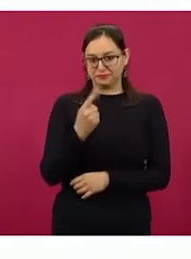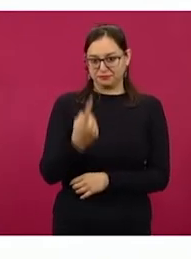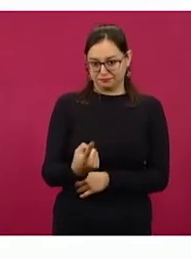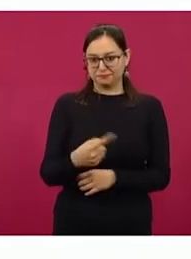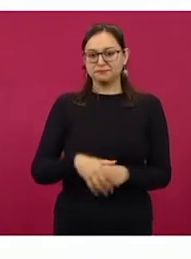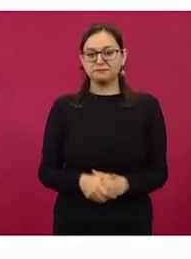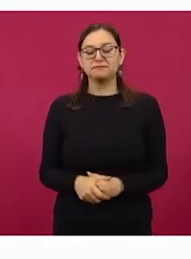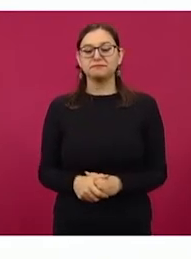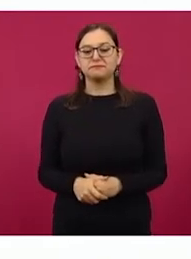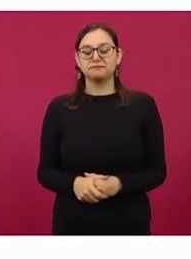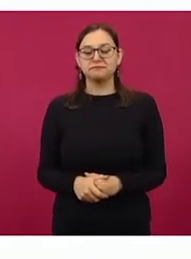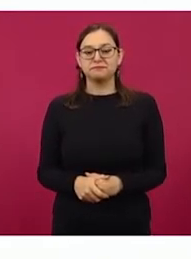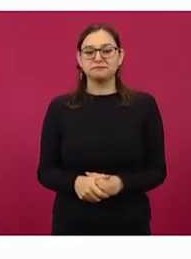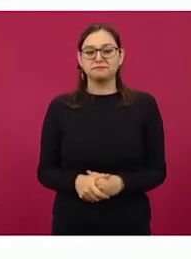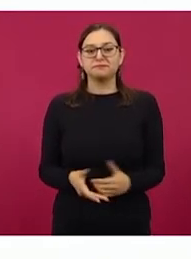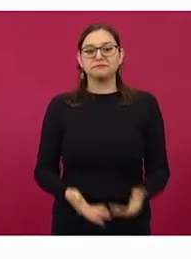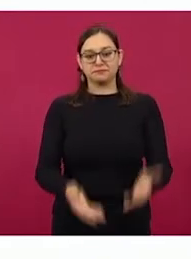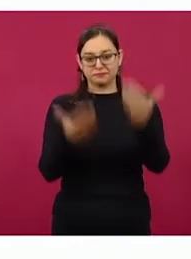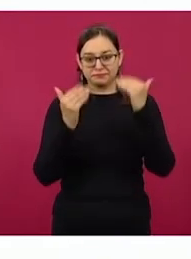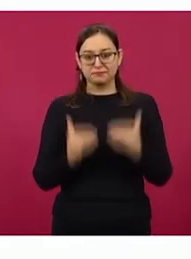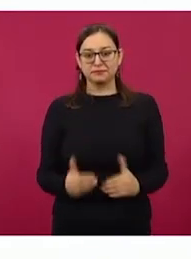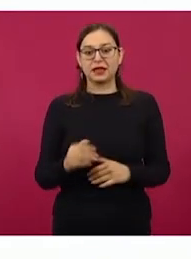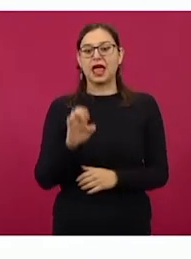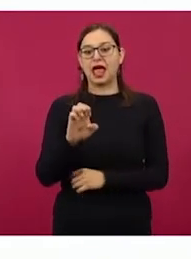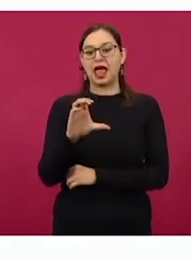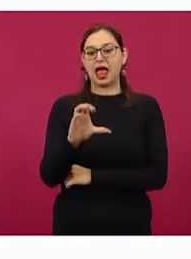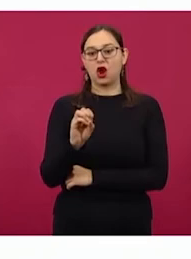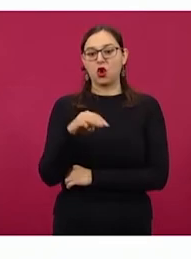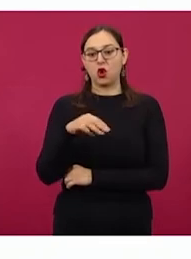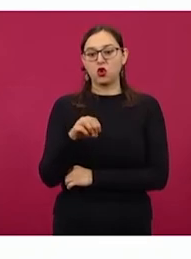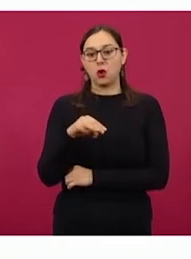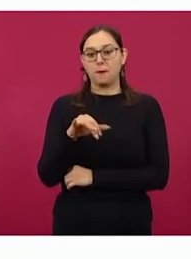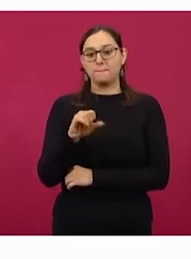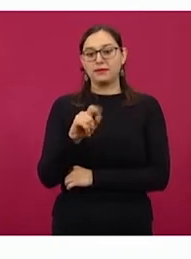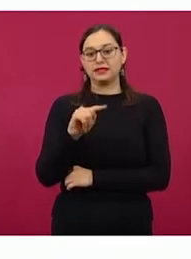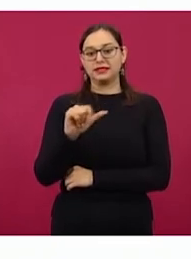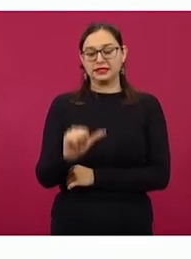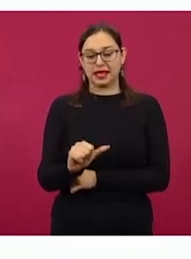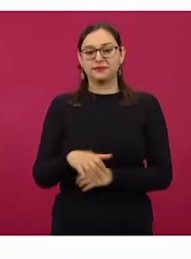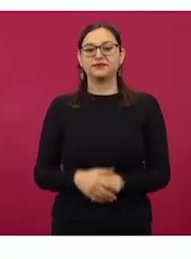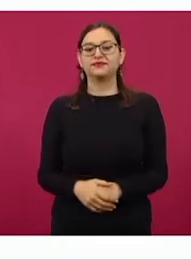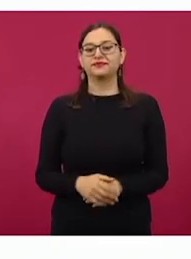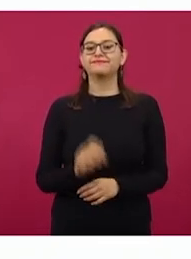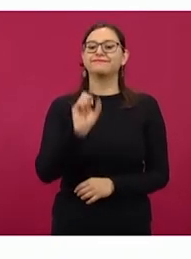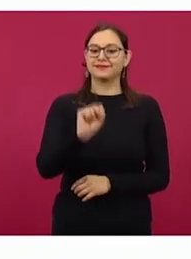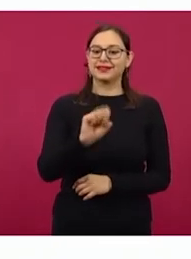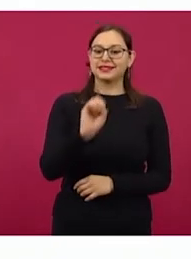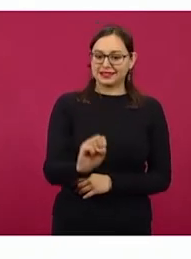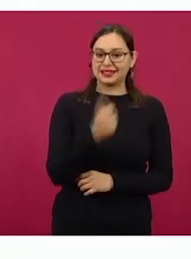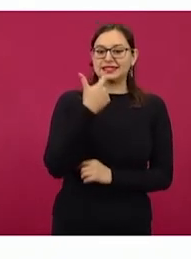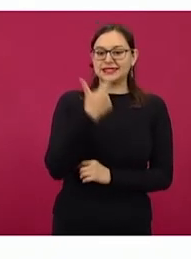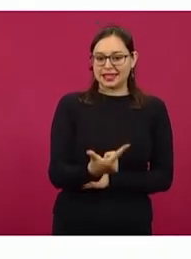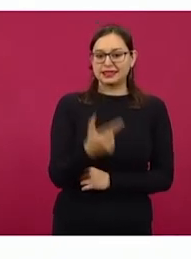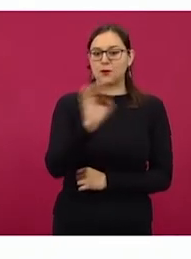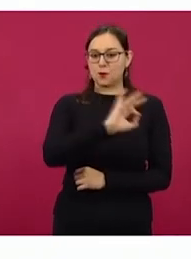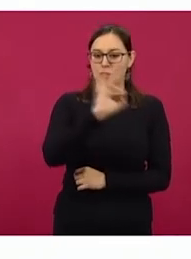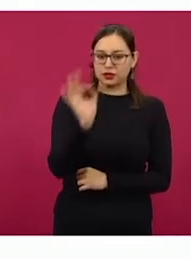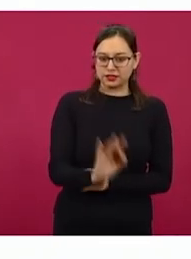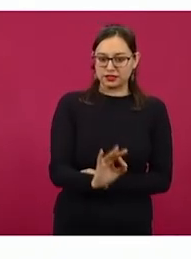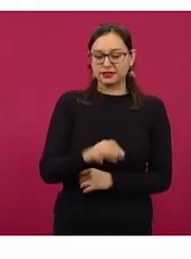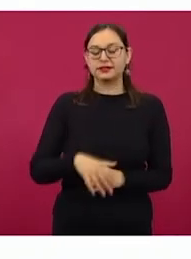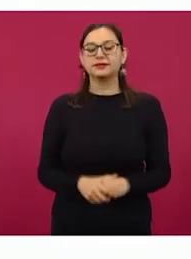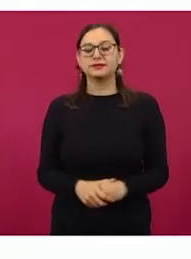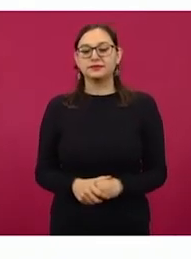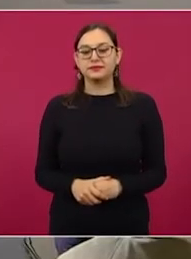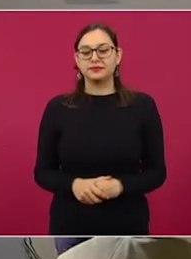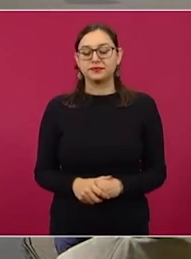le da el 67 por ciento de aprobación al presidente López Obrador. Y en la